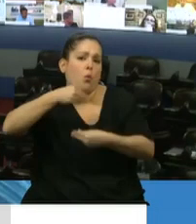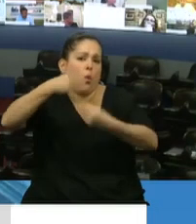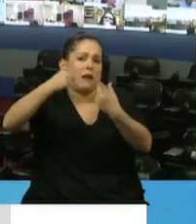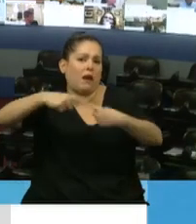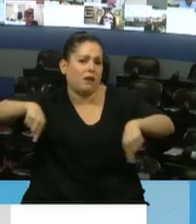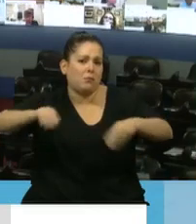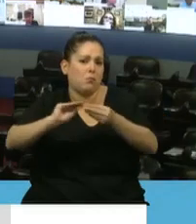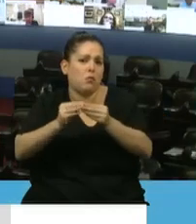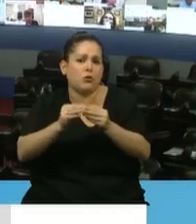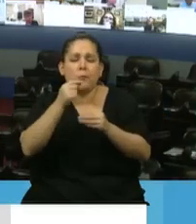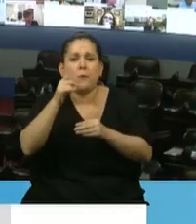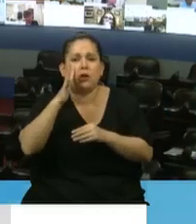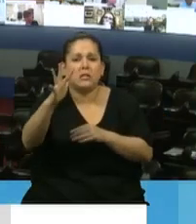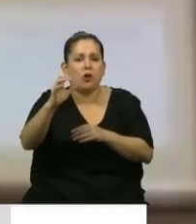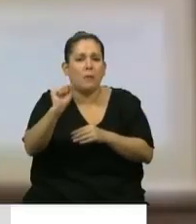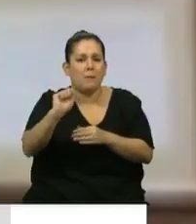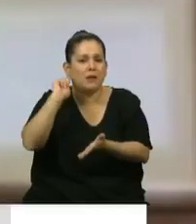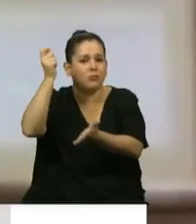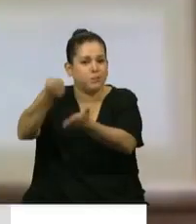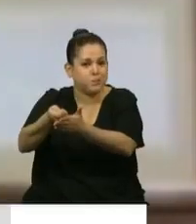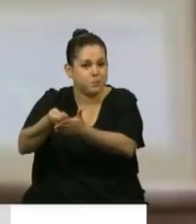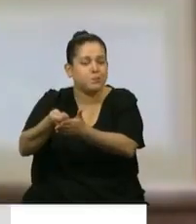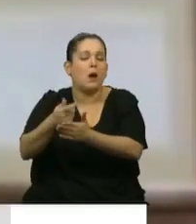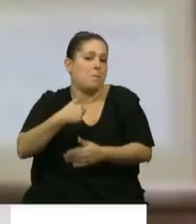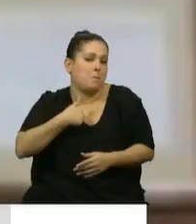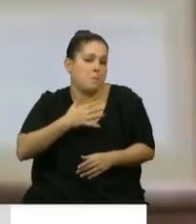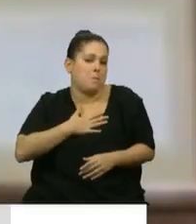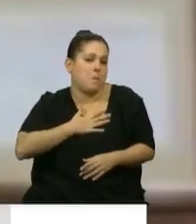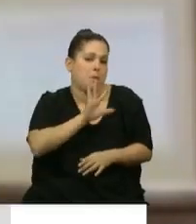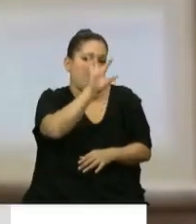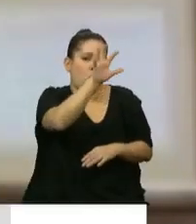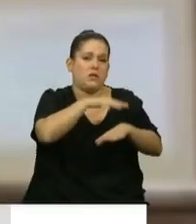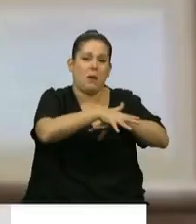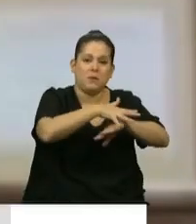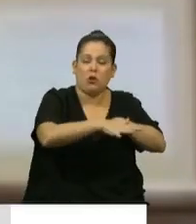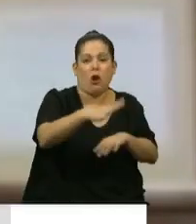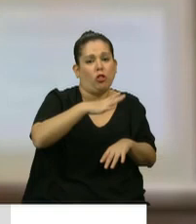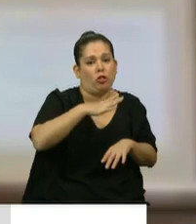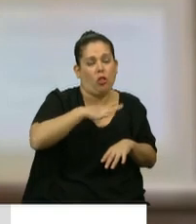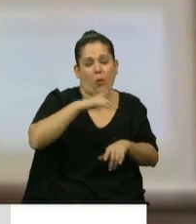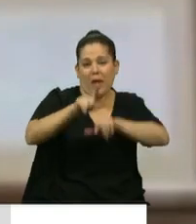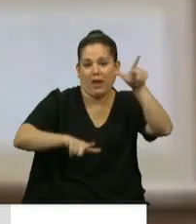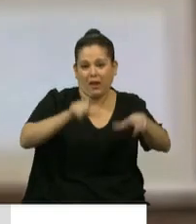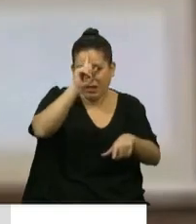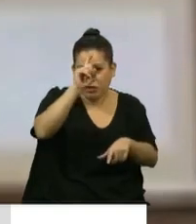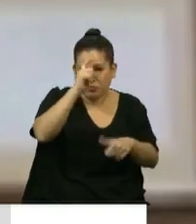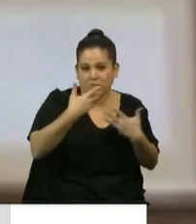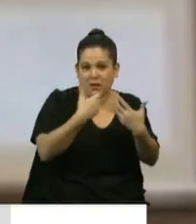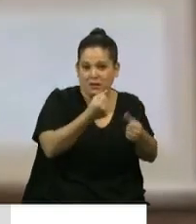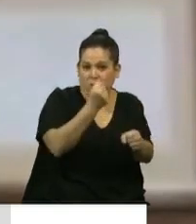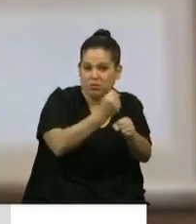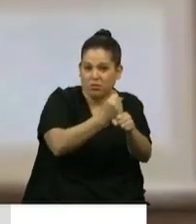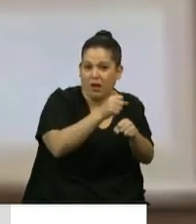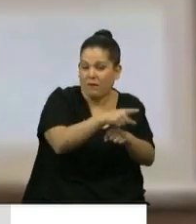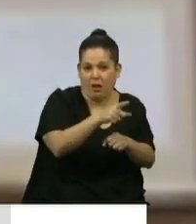ejemplo los 5.000 pesos que he dicho sea de paso en mi provincia, todavía el personal de la salud pública no lo ha cobrado.